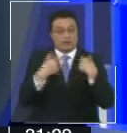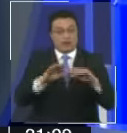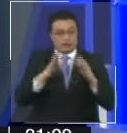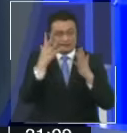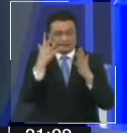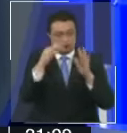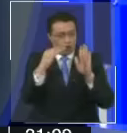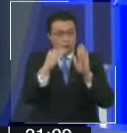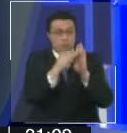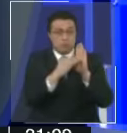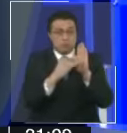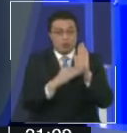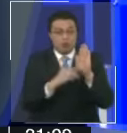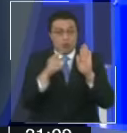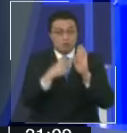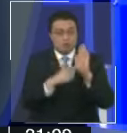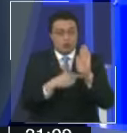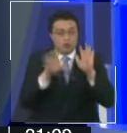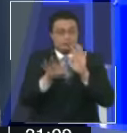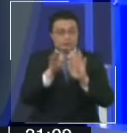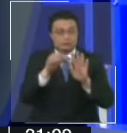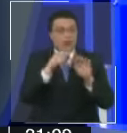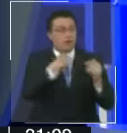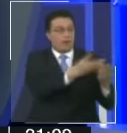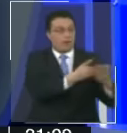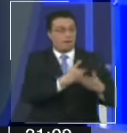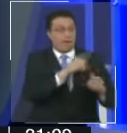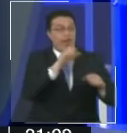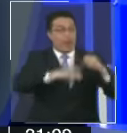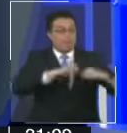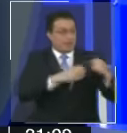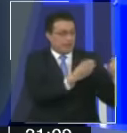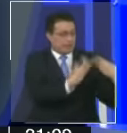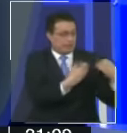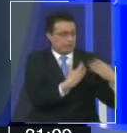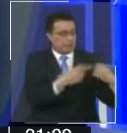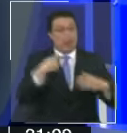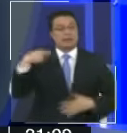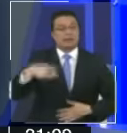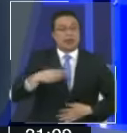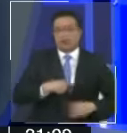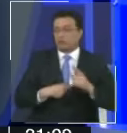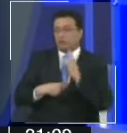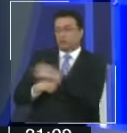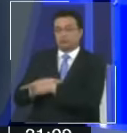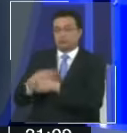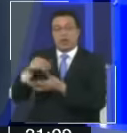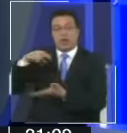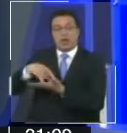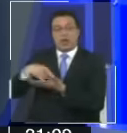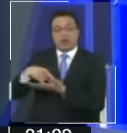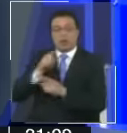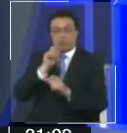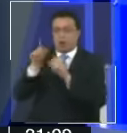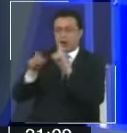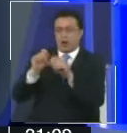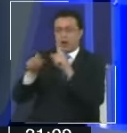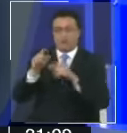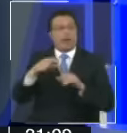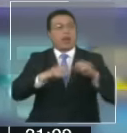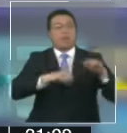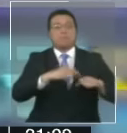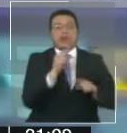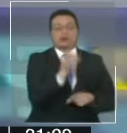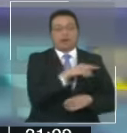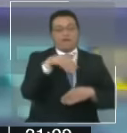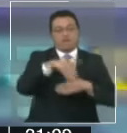puntos que Corpesca le entregó para votar la ley de pesca y que el senador, según la Fiscalía, siguió al pie de la letra durante la